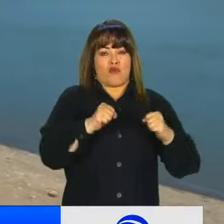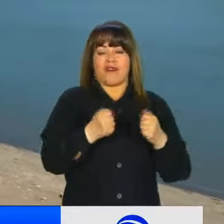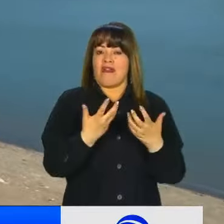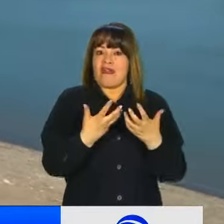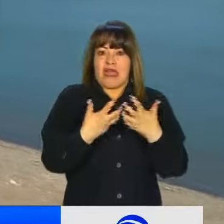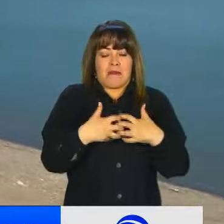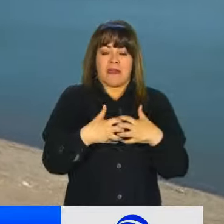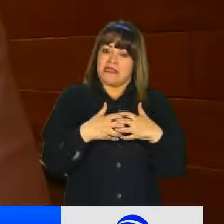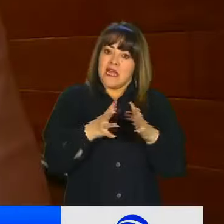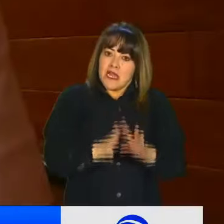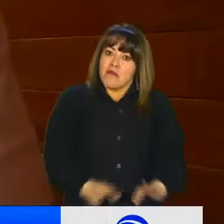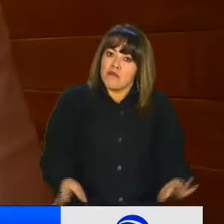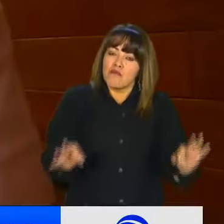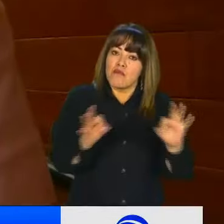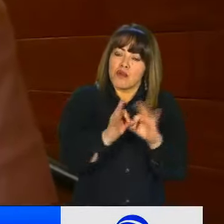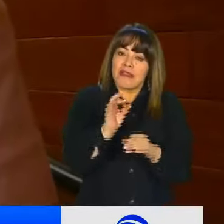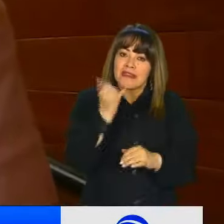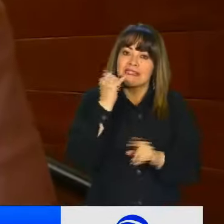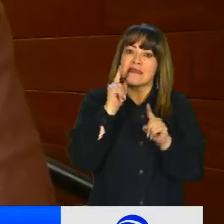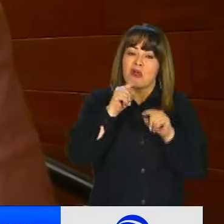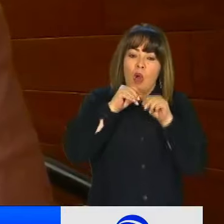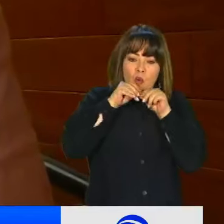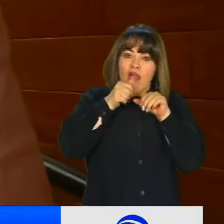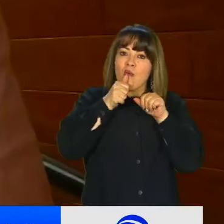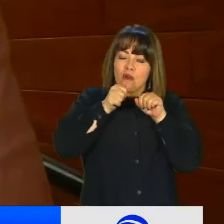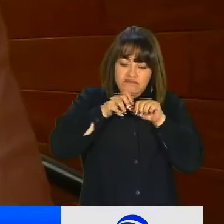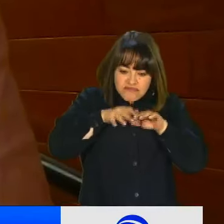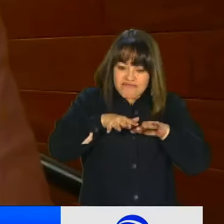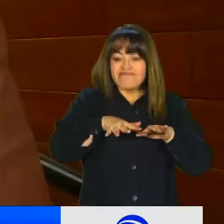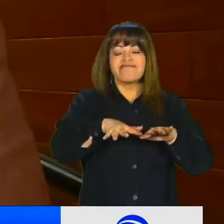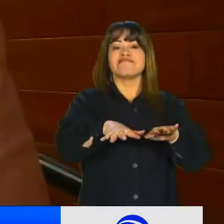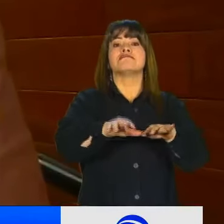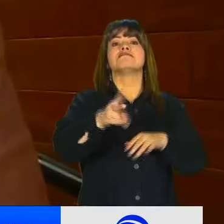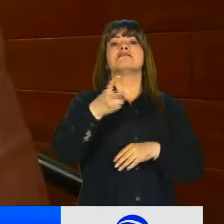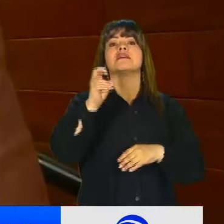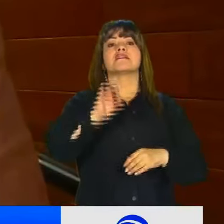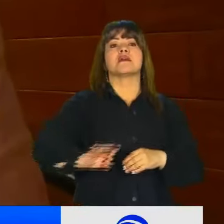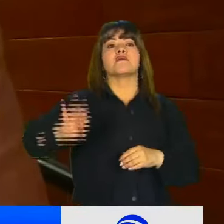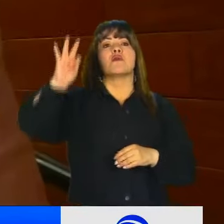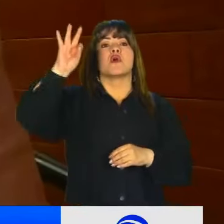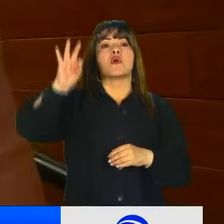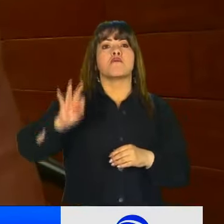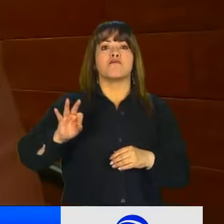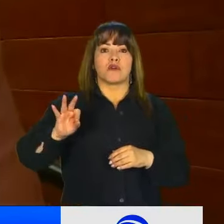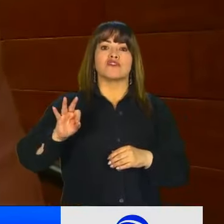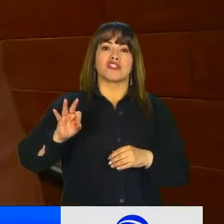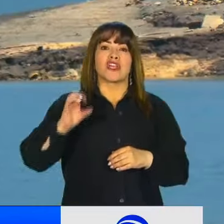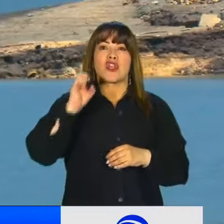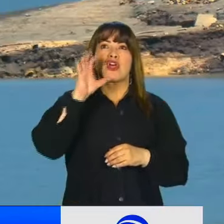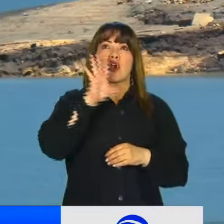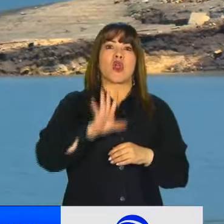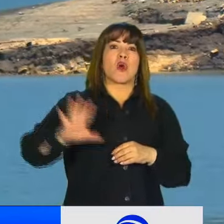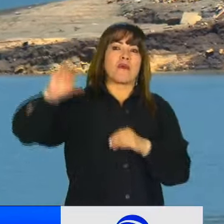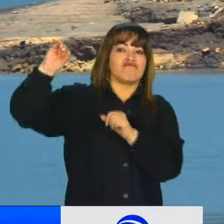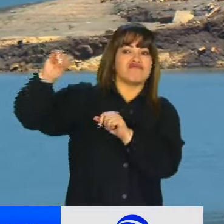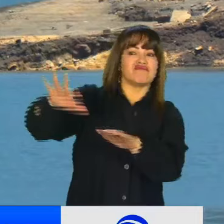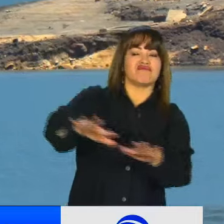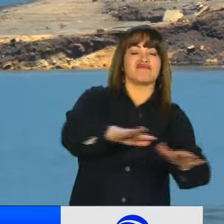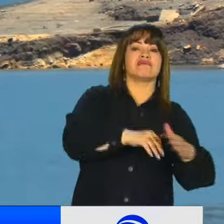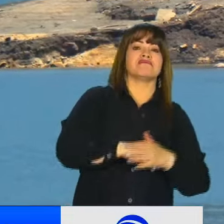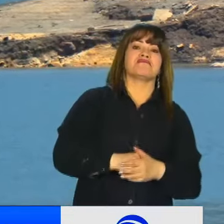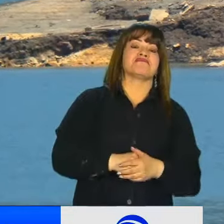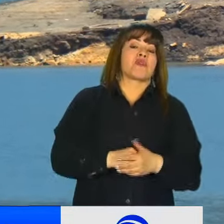muy importante porque le suministra el agua al 20% de los colombianos. Propusieron